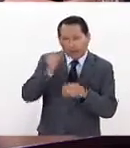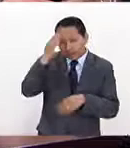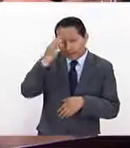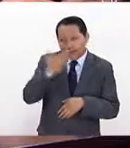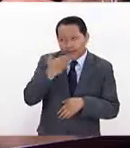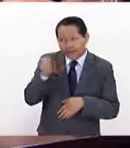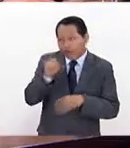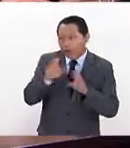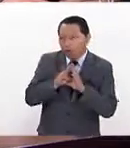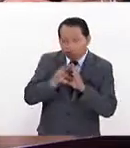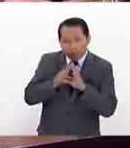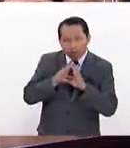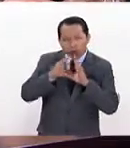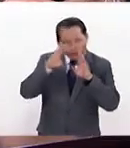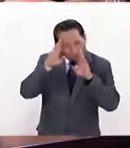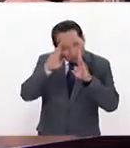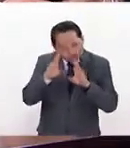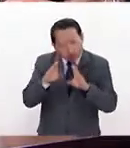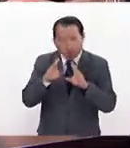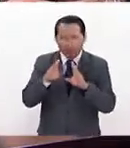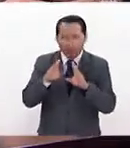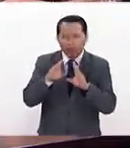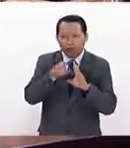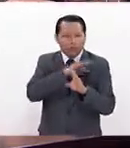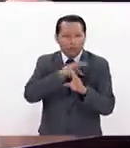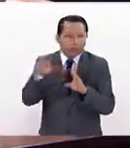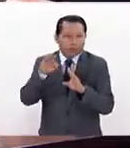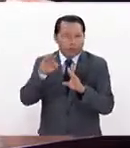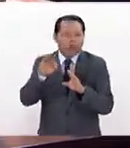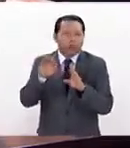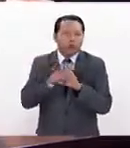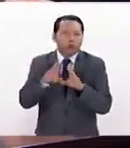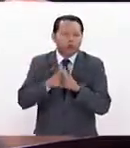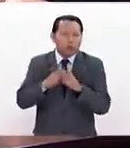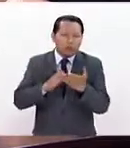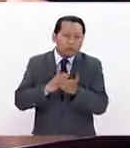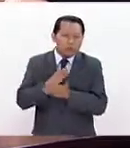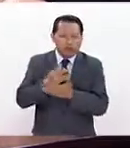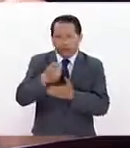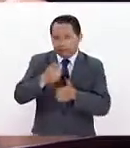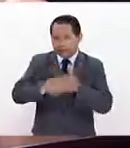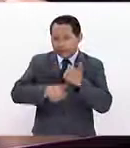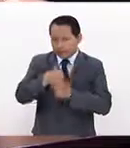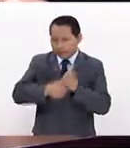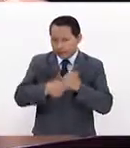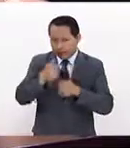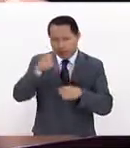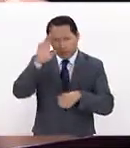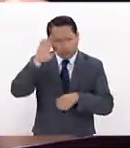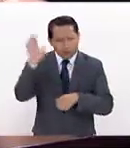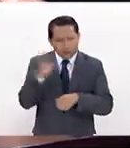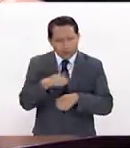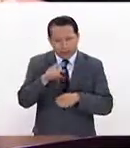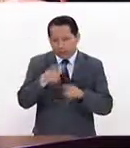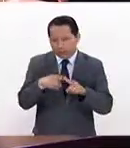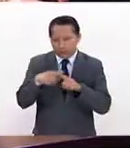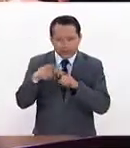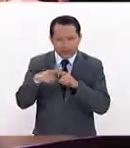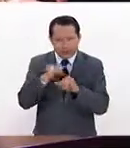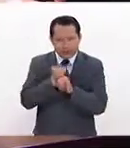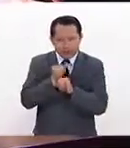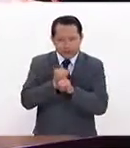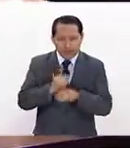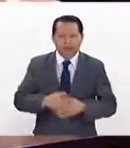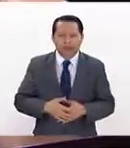¿Cierta disciplina o autodisciplina para poder acceder a este tipo de carreras o maestrías de manera virtual?